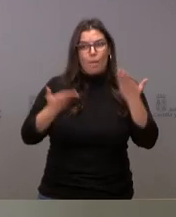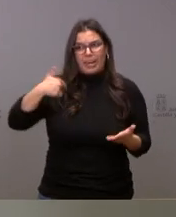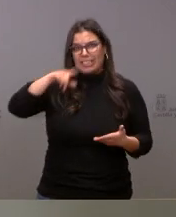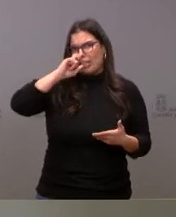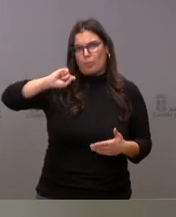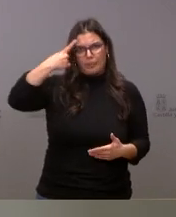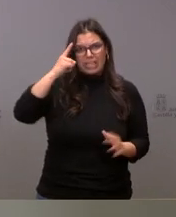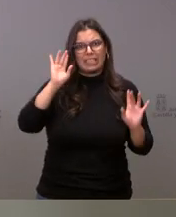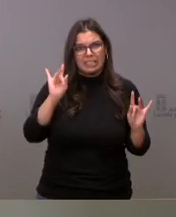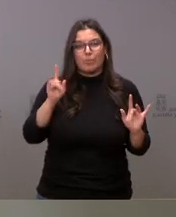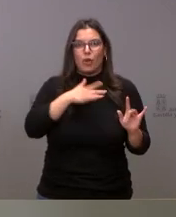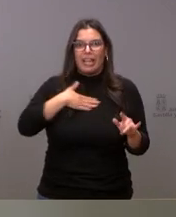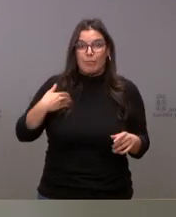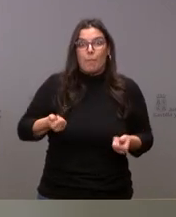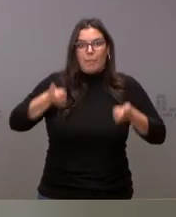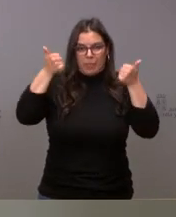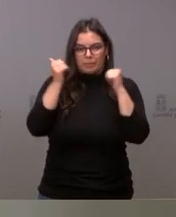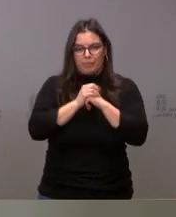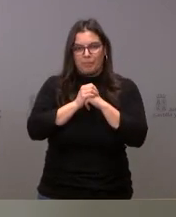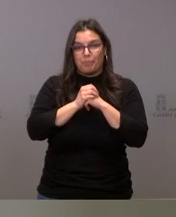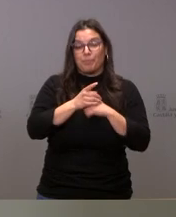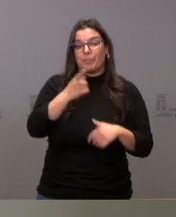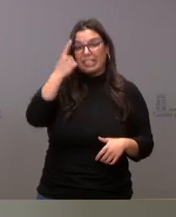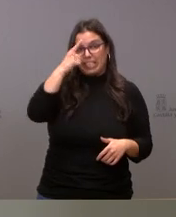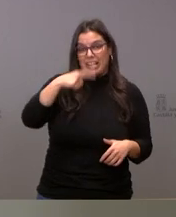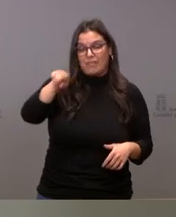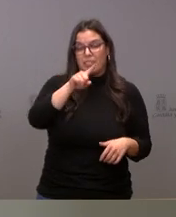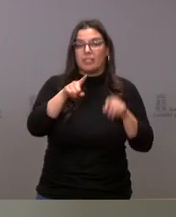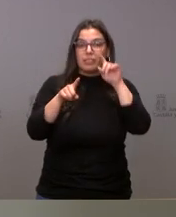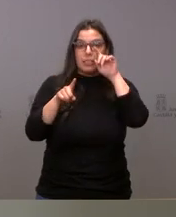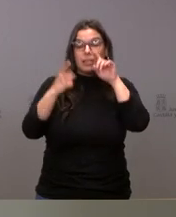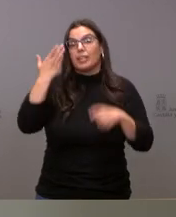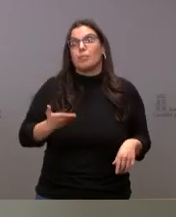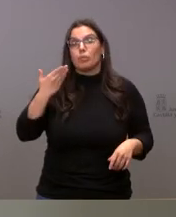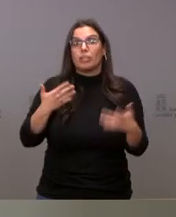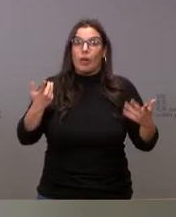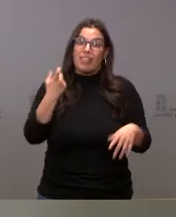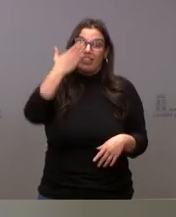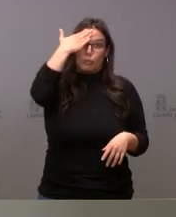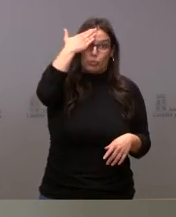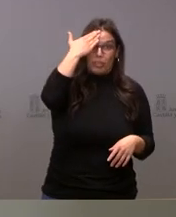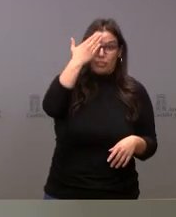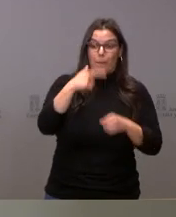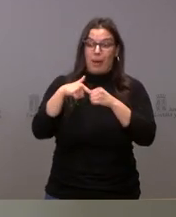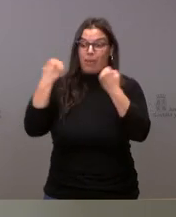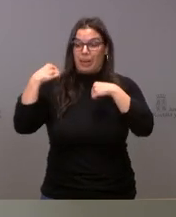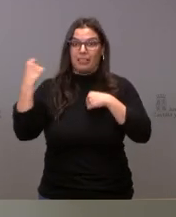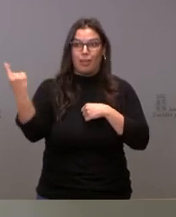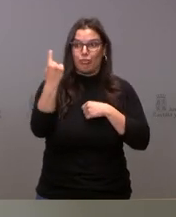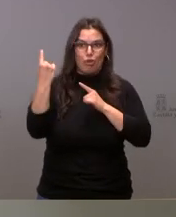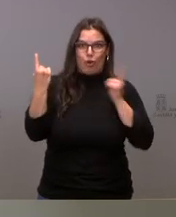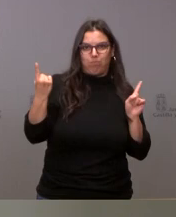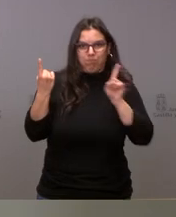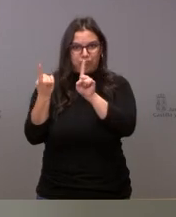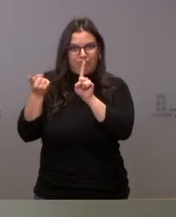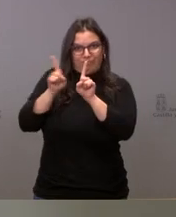nos gustaría poder contar con más. Para ello, saben ustedes que es imprescindible contar con tutores. Se han aumentado en más de 1.450